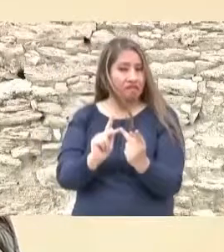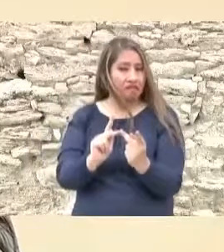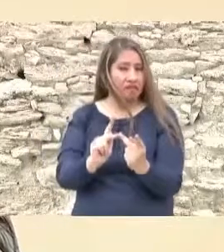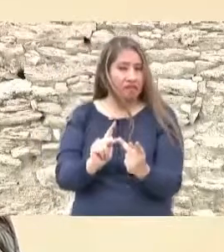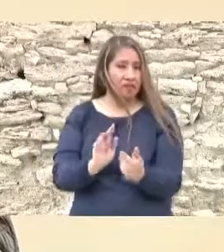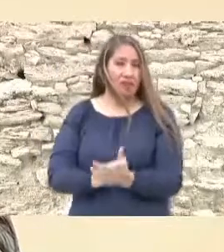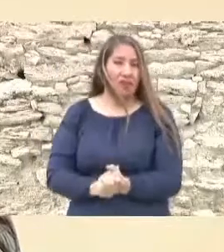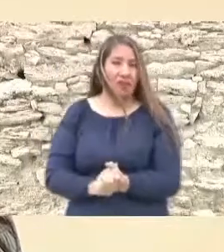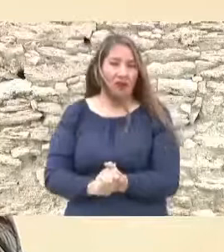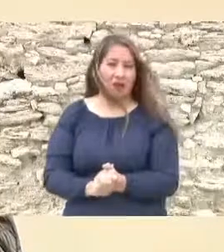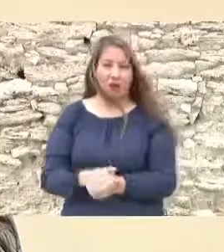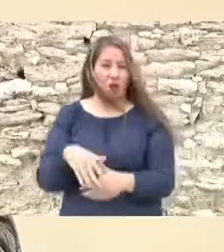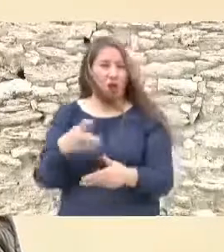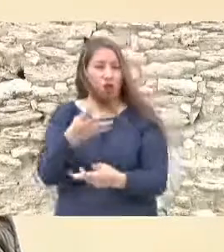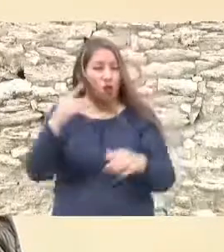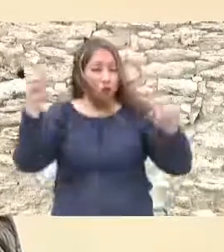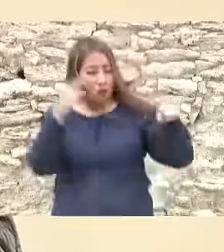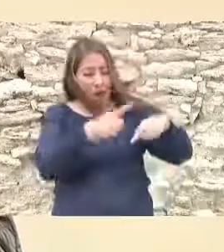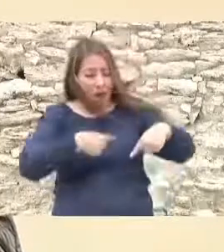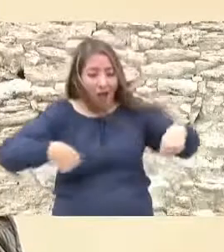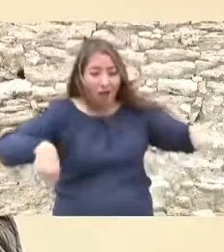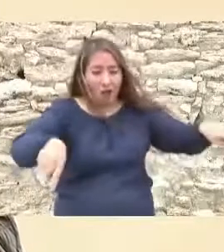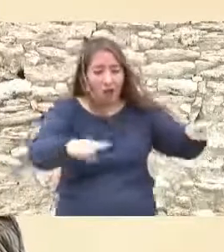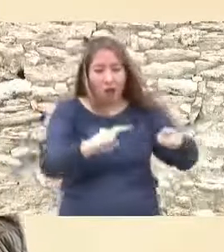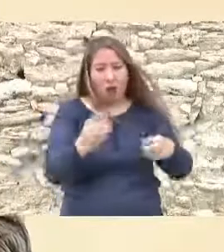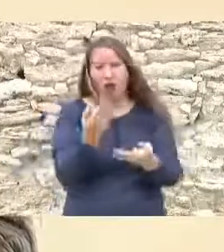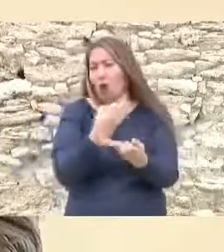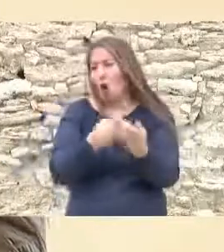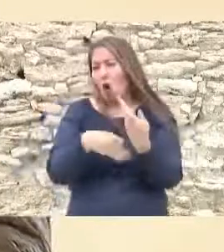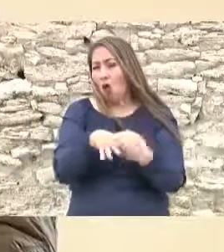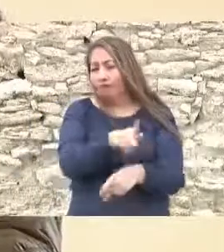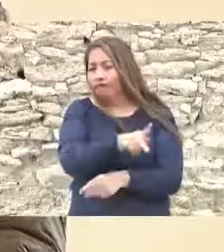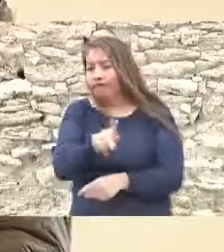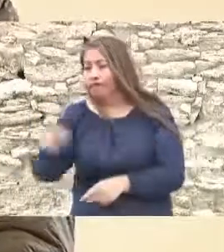los seres humanos todos tenemos